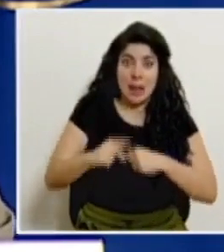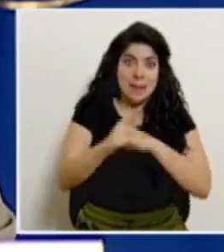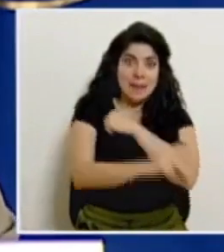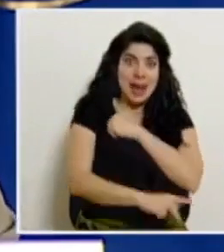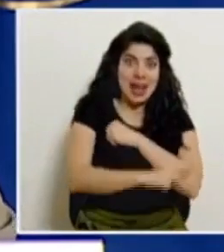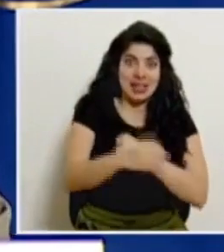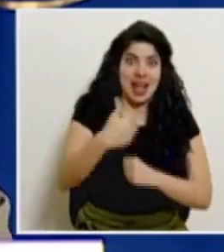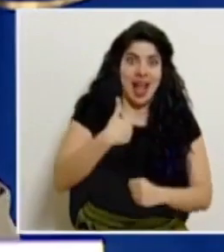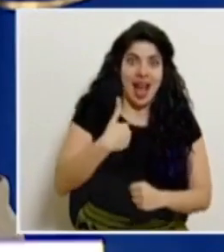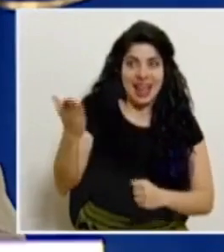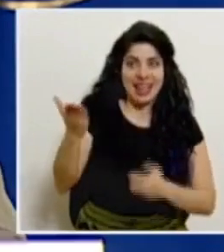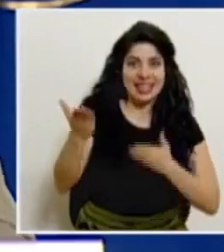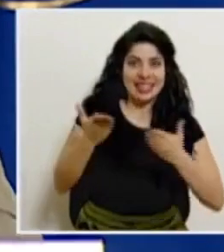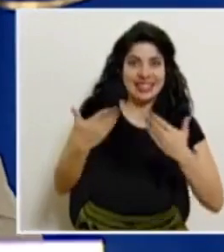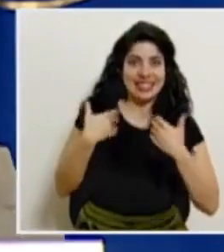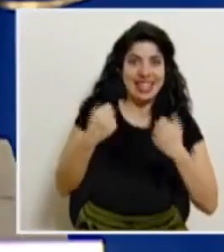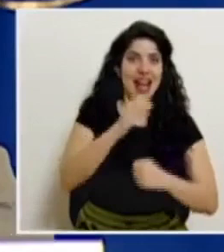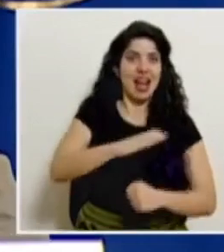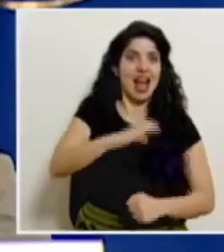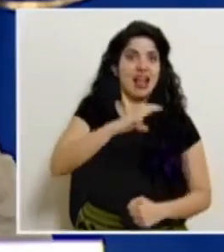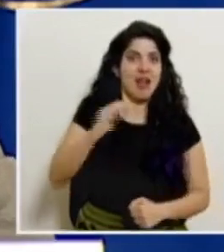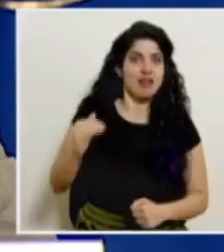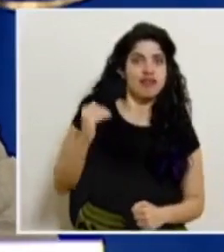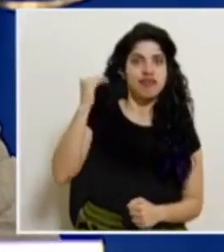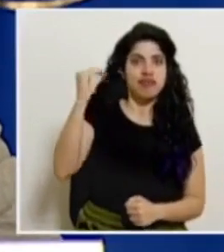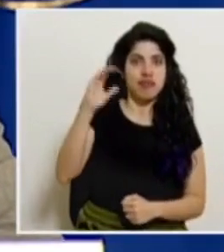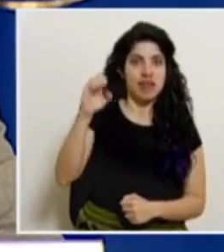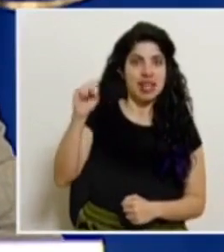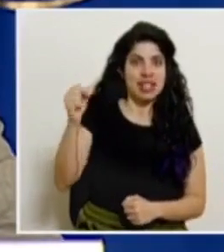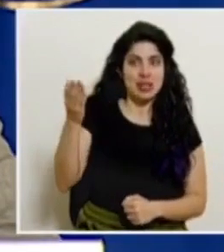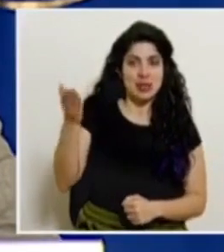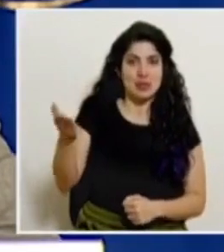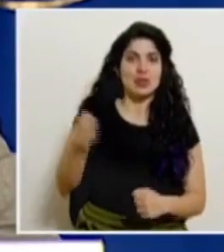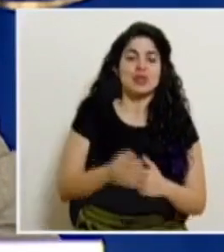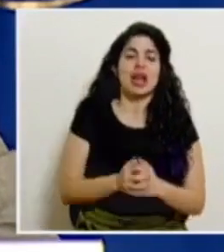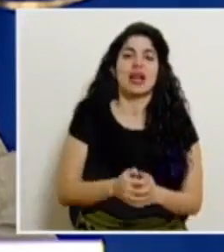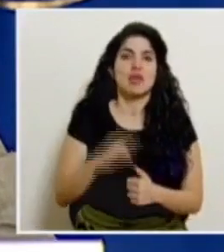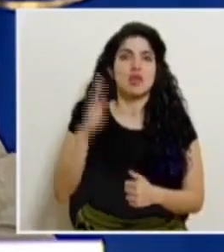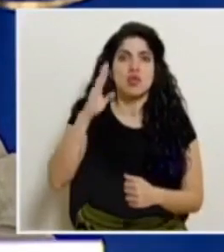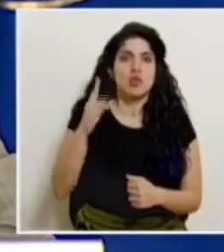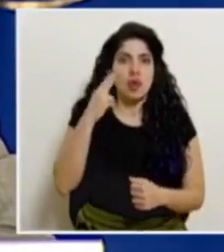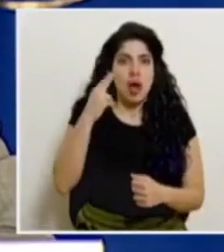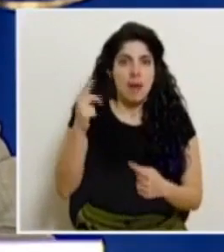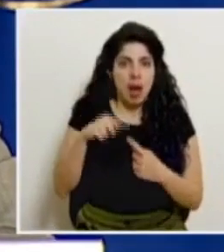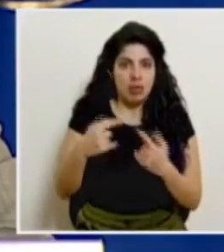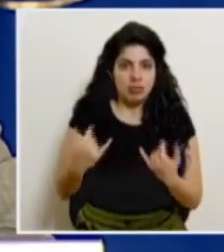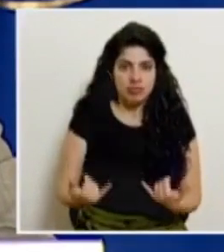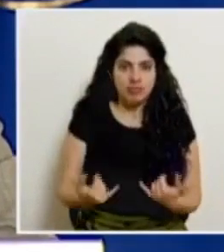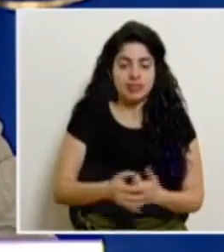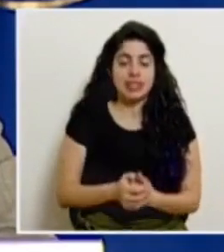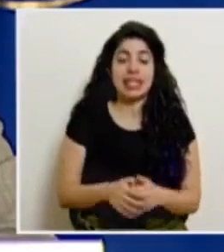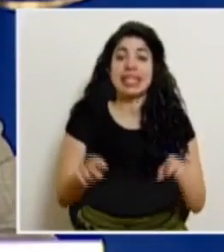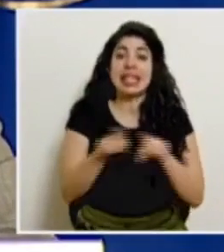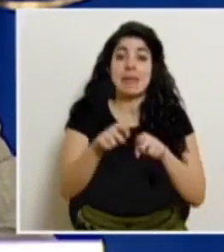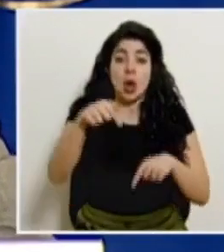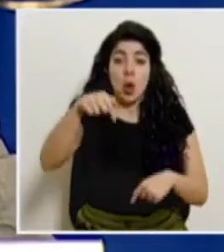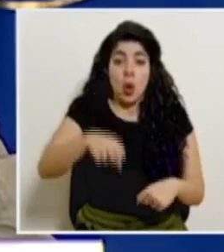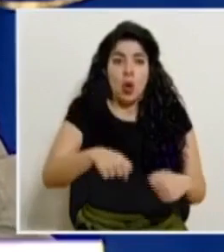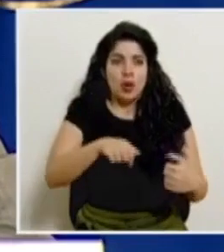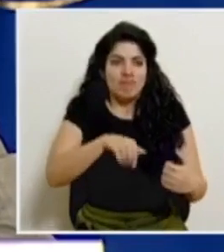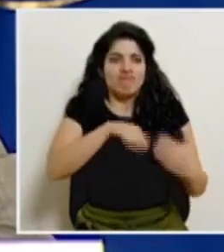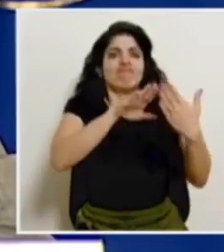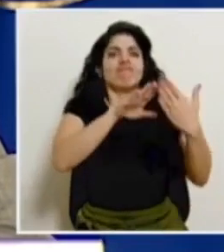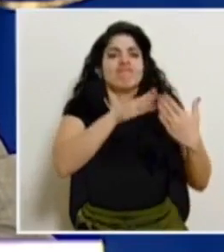con un servicio de salud de alta calidad como el que tiene la Caja Costarricense de Seguro Social. También nos enfrentamos hoy a una